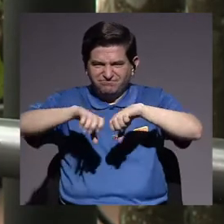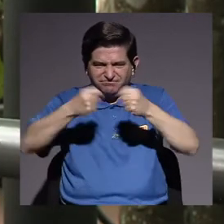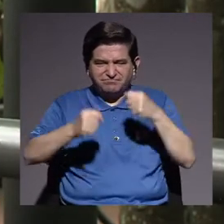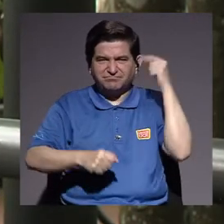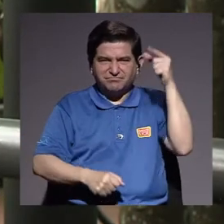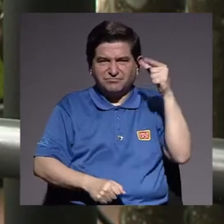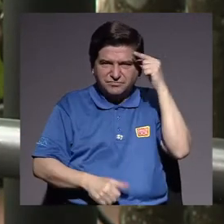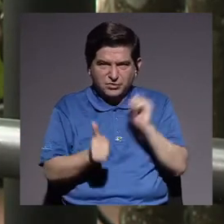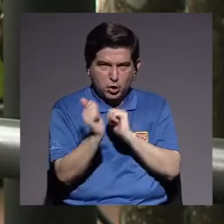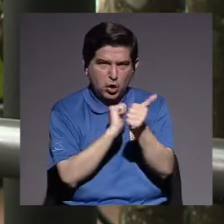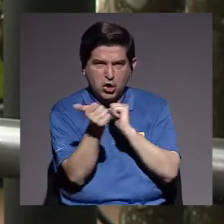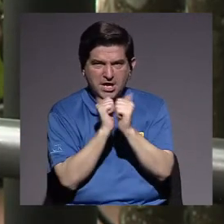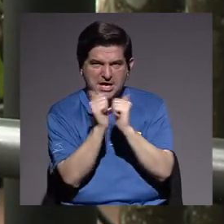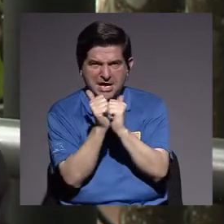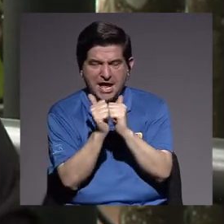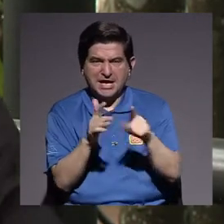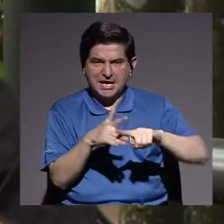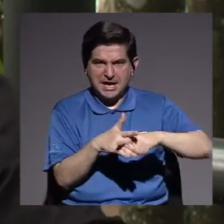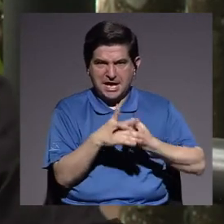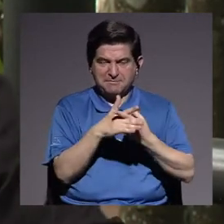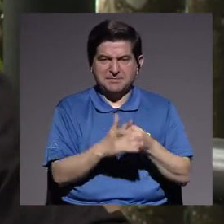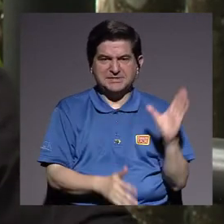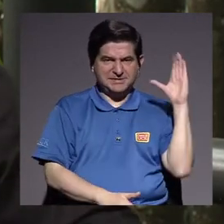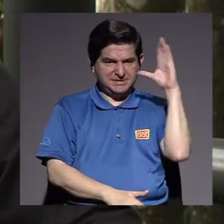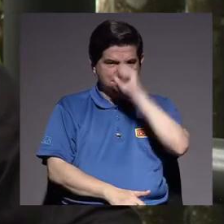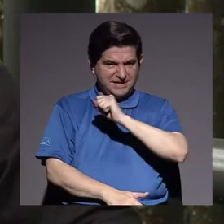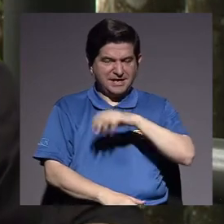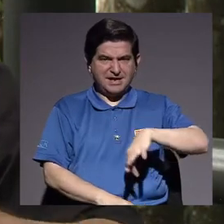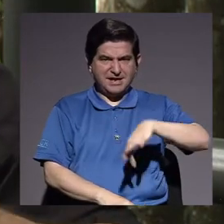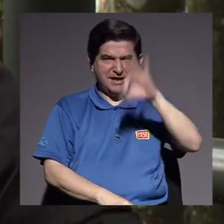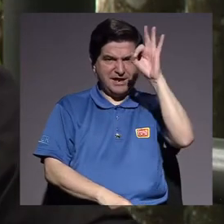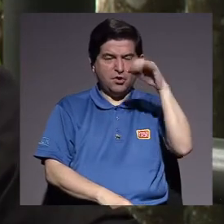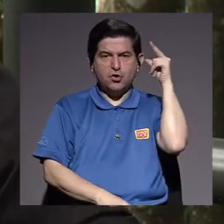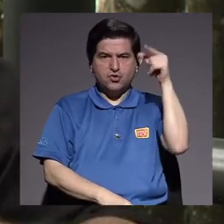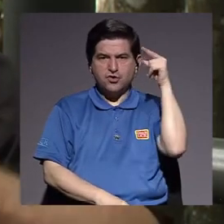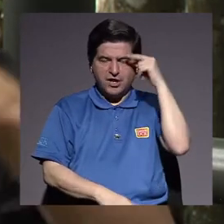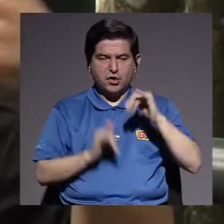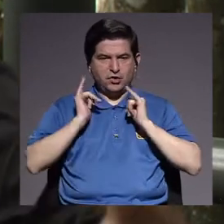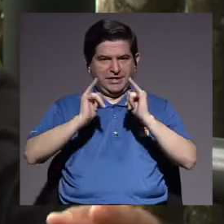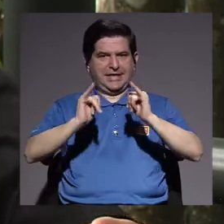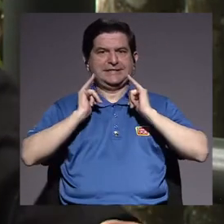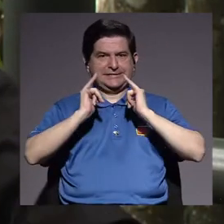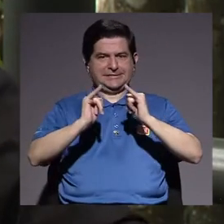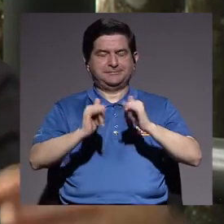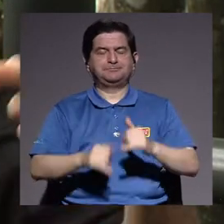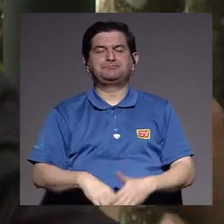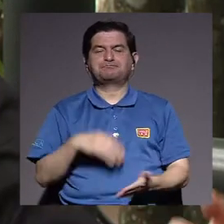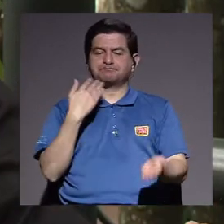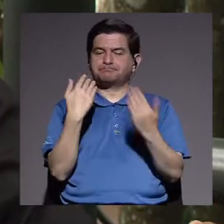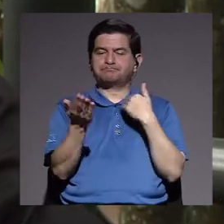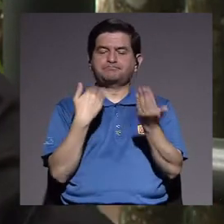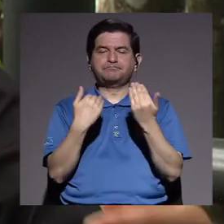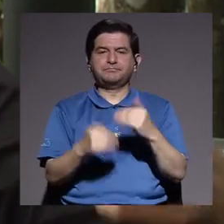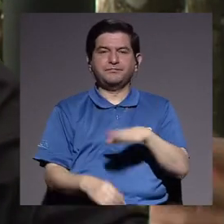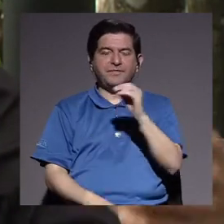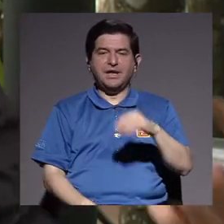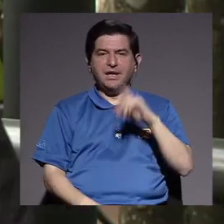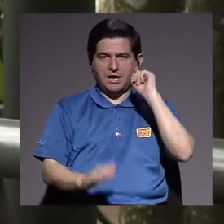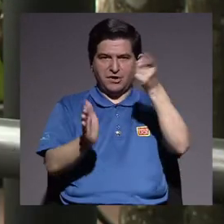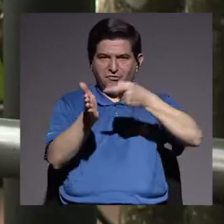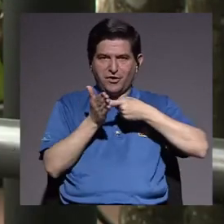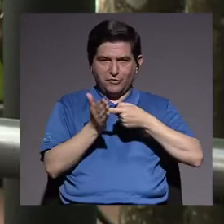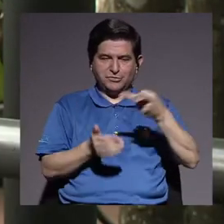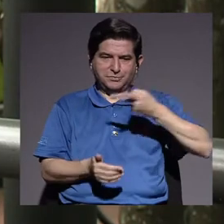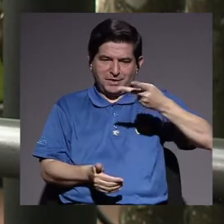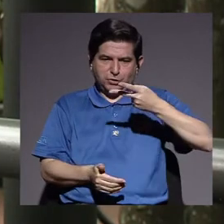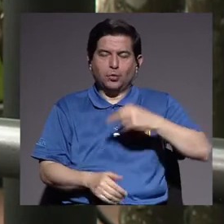básicamente con esas lógicas de competencia y empezar a reconocer y encontrar lógicas de semejanza, de empatía y de reconocimiento